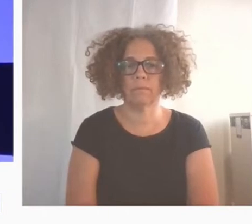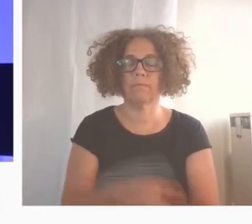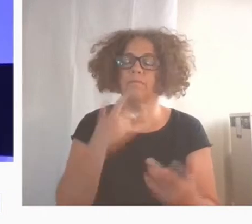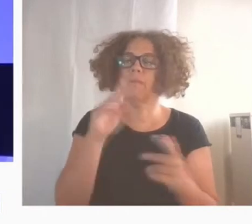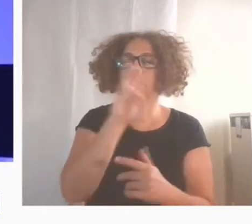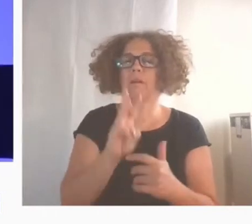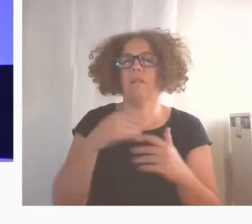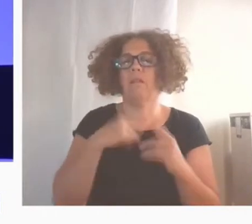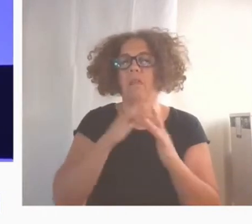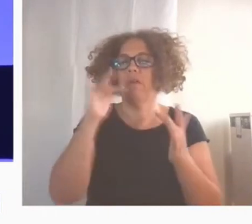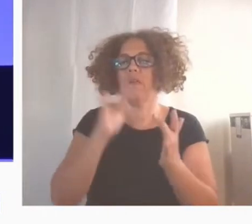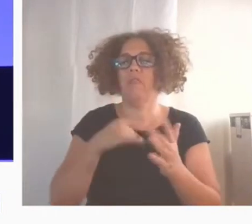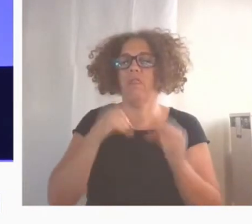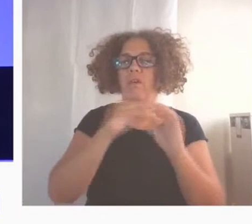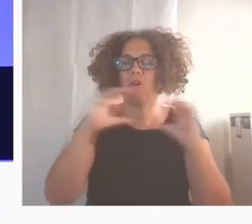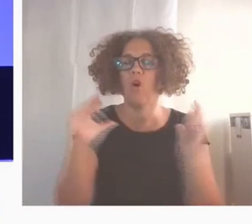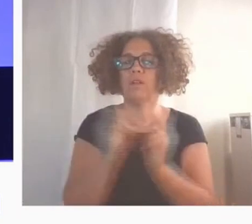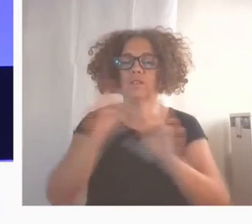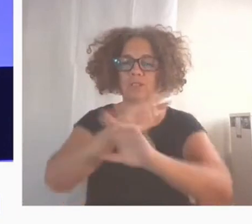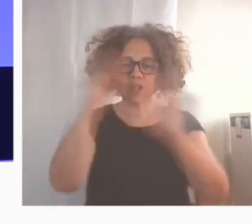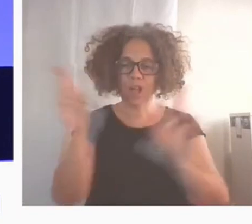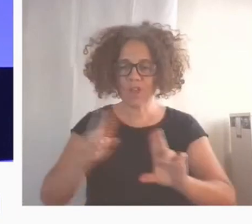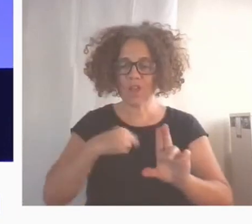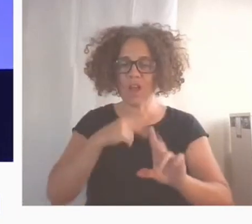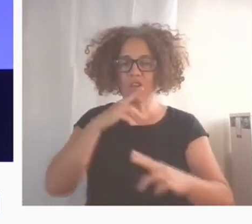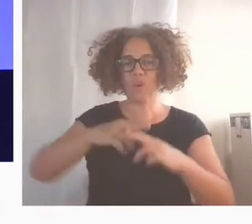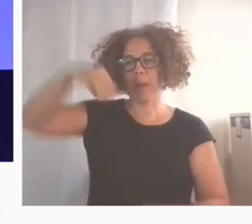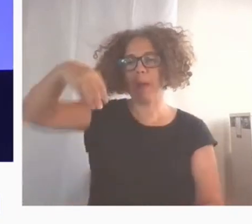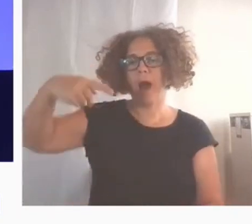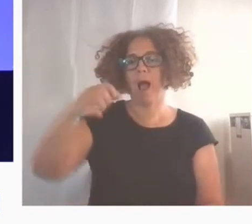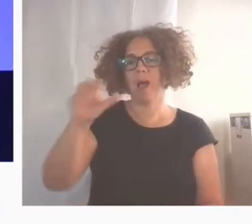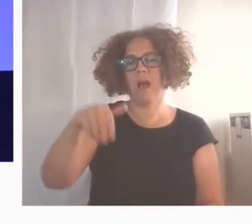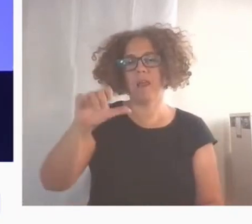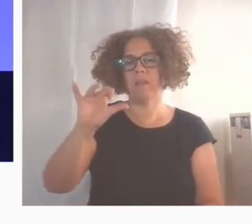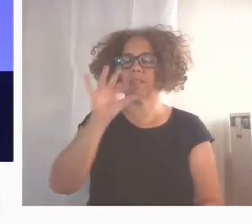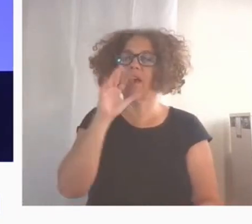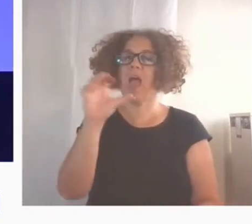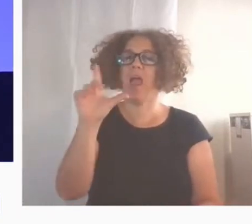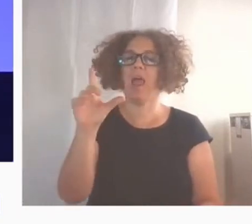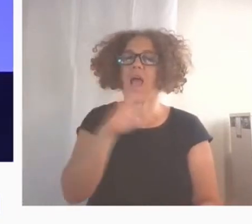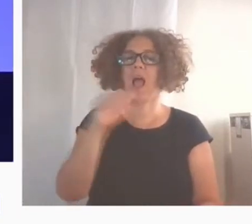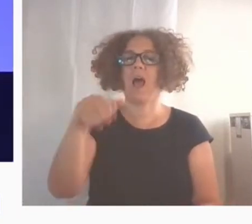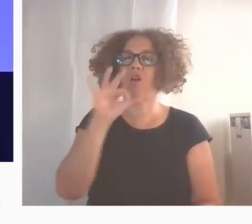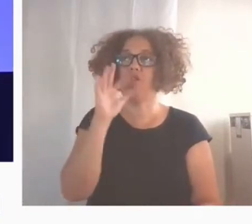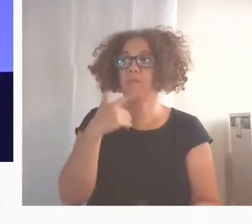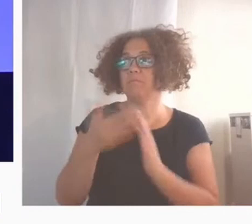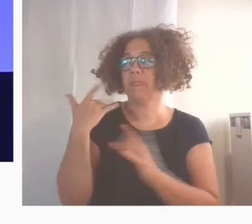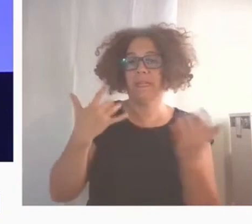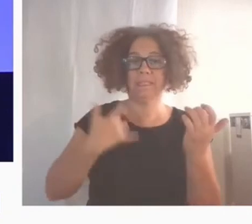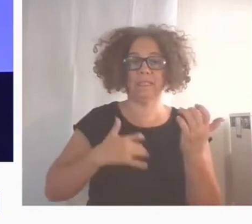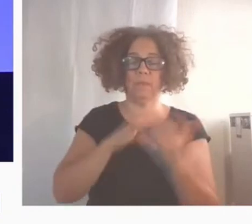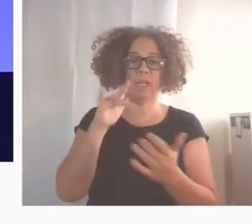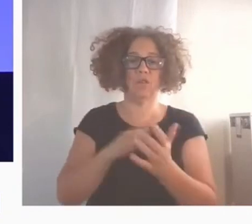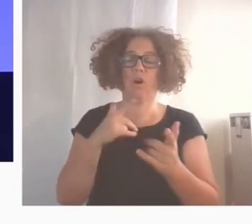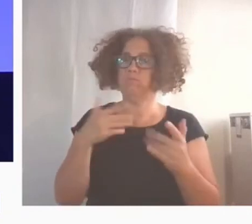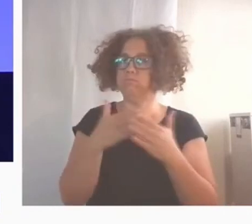Kongreso Internacional de Inovación social Magallanes-Elcano, que arrencó a principios de este mes en Sevilla y también las ediciones anteriores, están